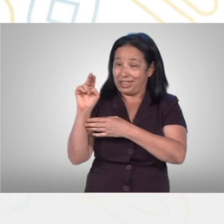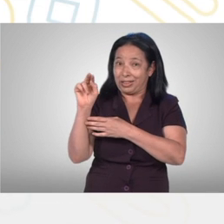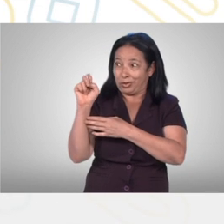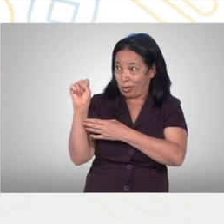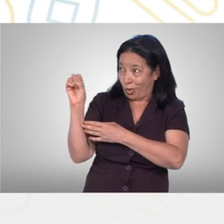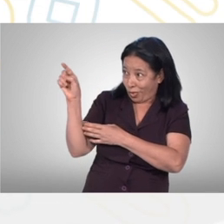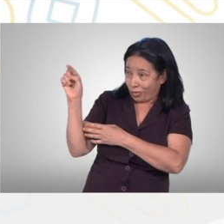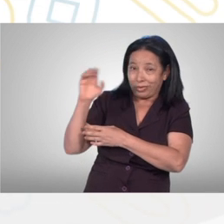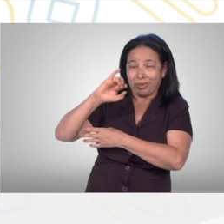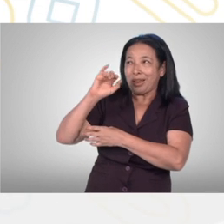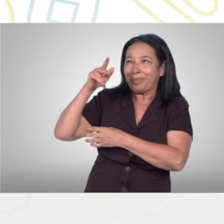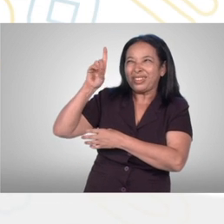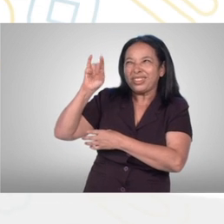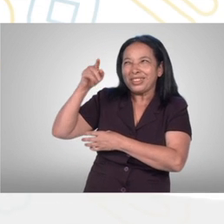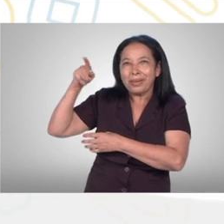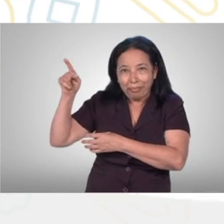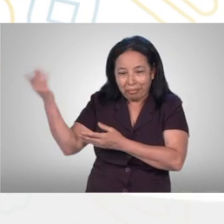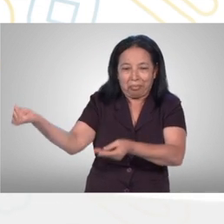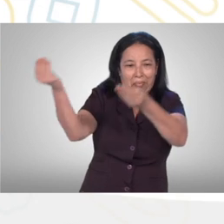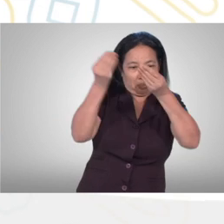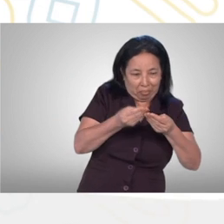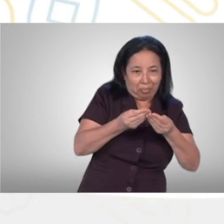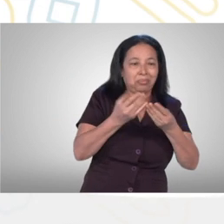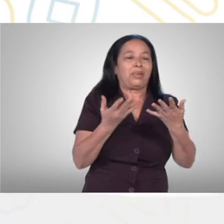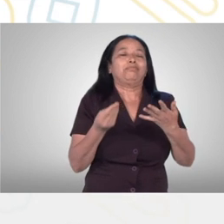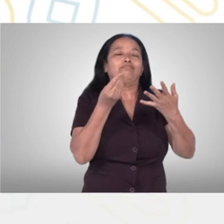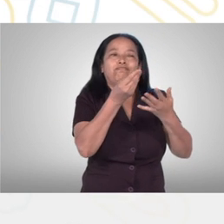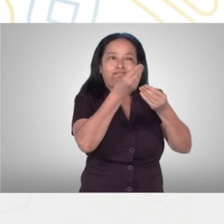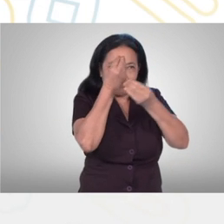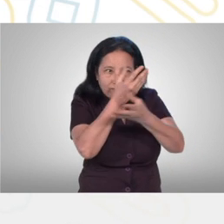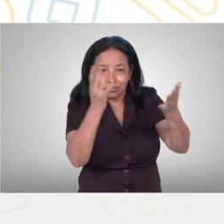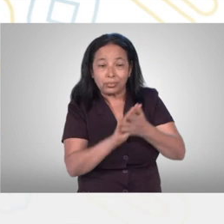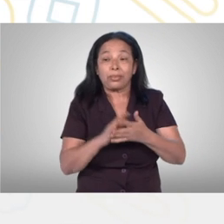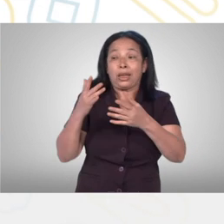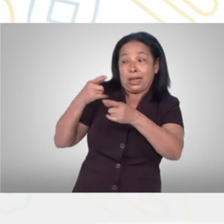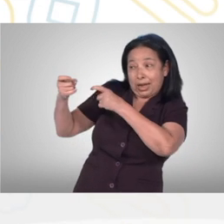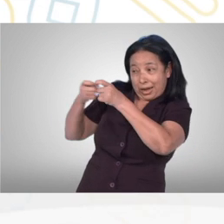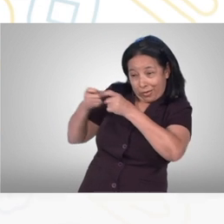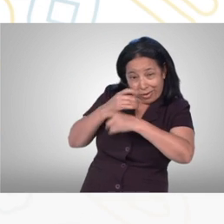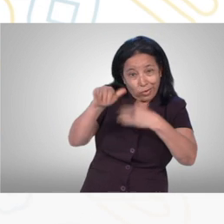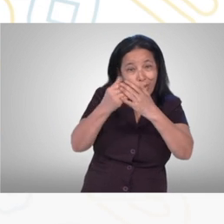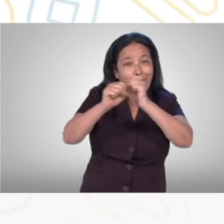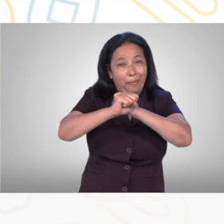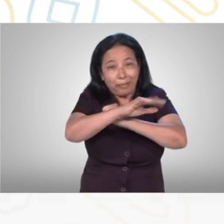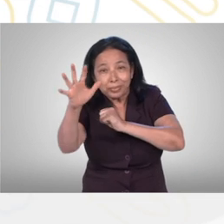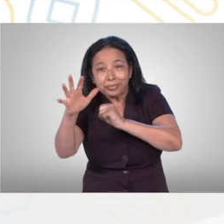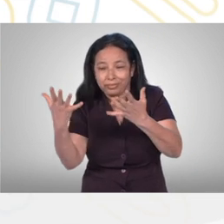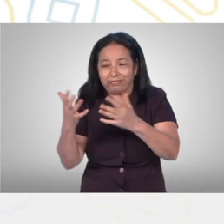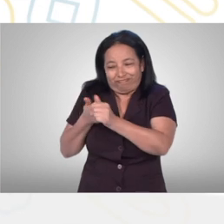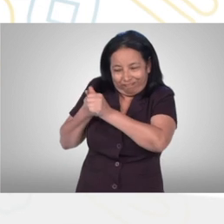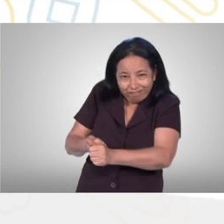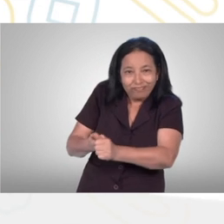publicar el Censo Estudiantil emitido por la Oficina de Registro de su respectiva unidad académica, regular la propaganda electoral